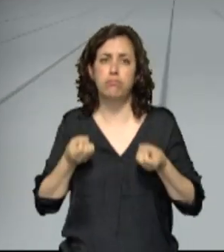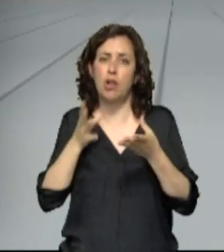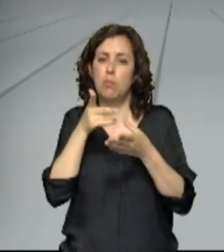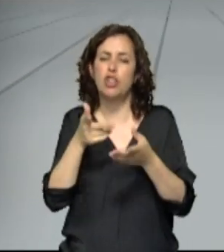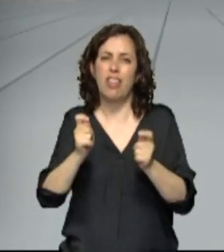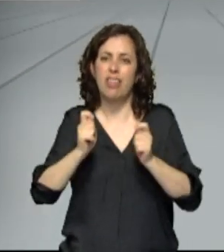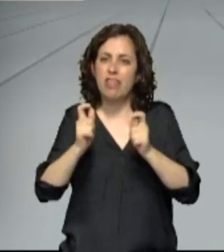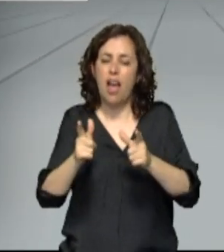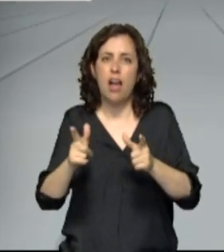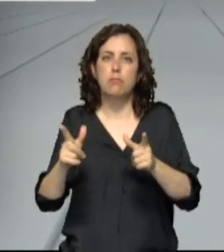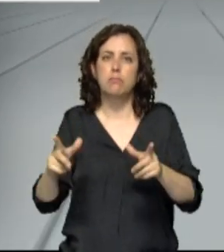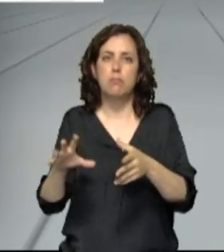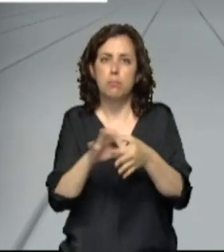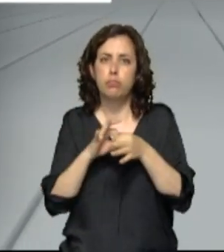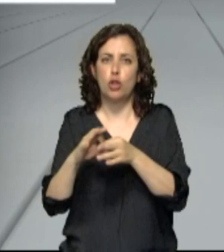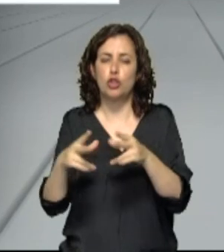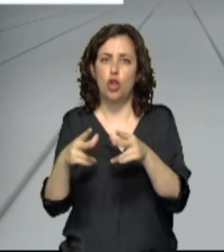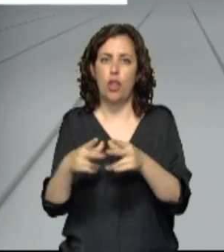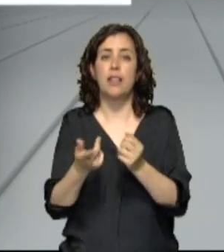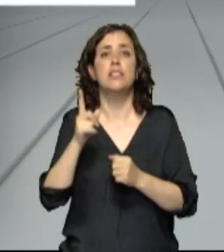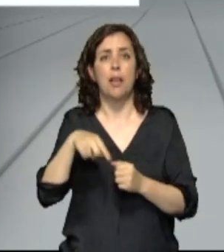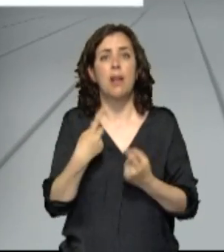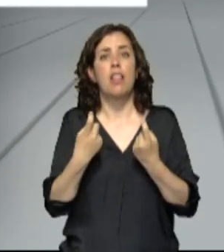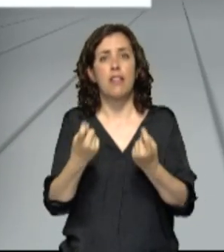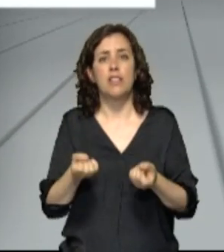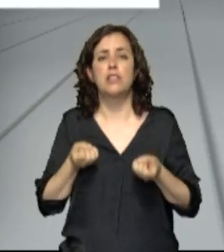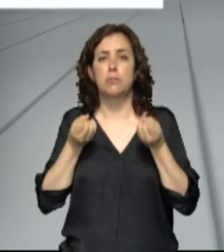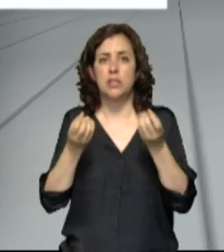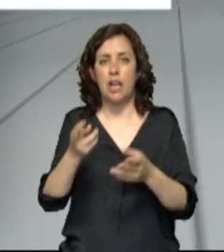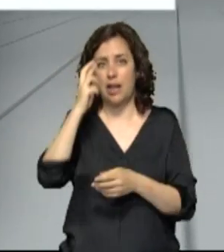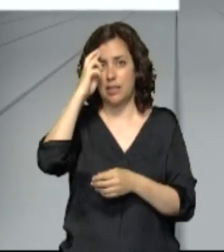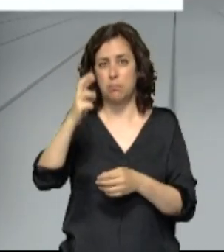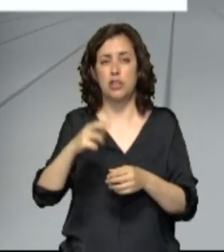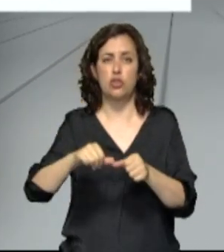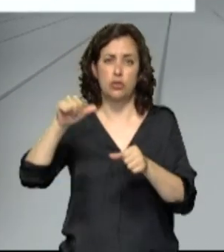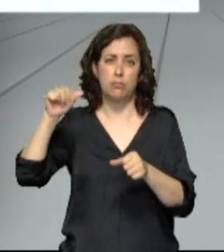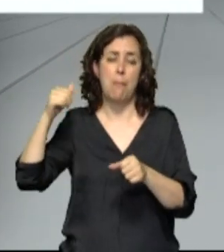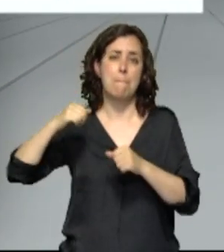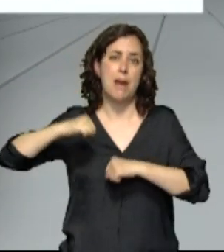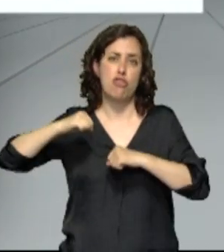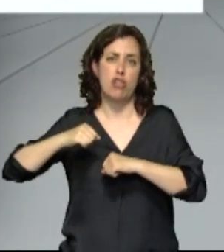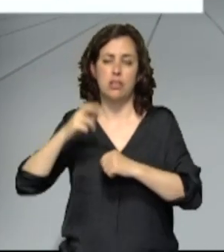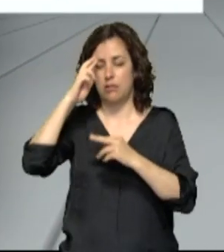con un duelo colectivo. Y añade también que es necesario expresar el respeto a las generaciones mayores.